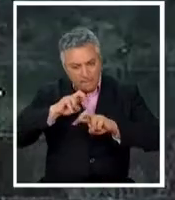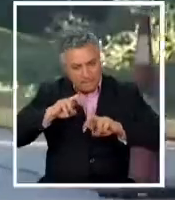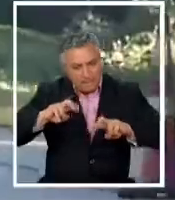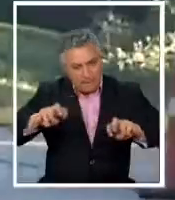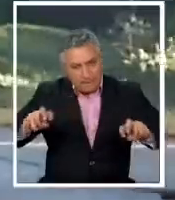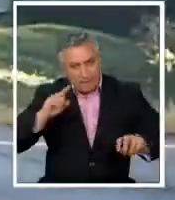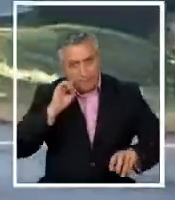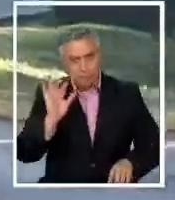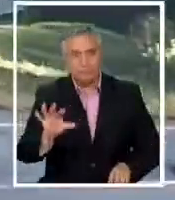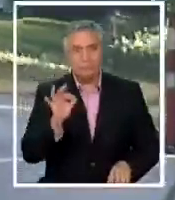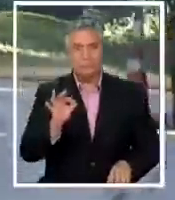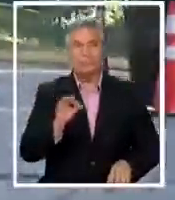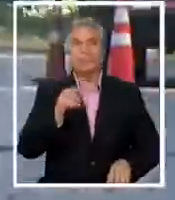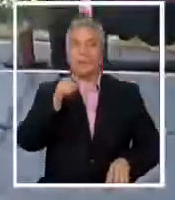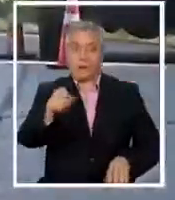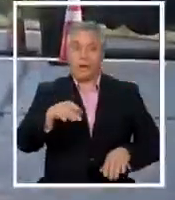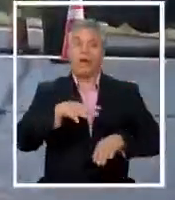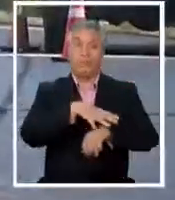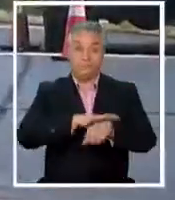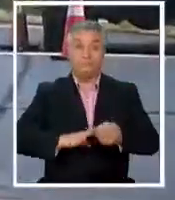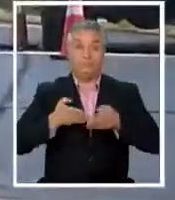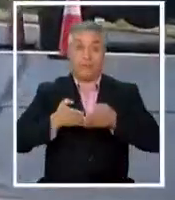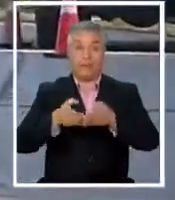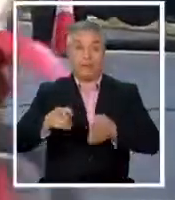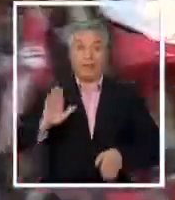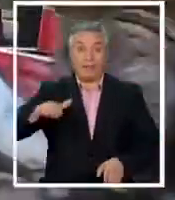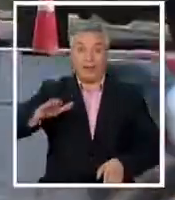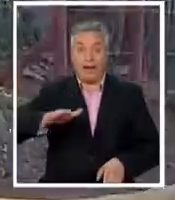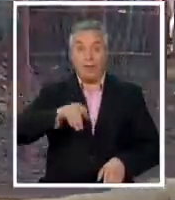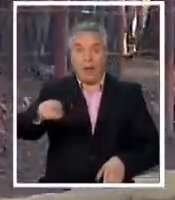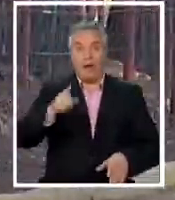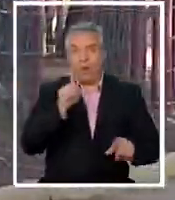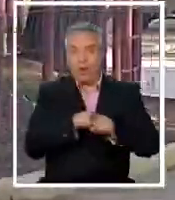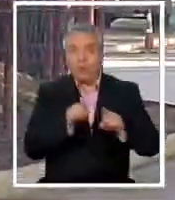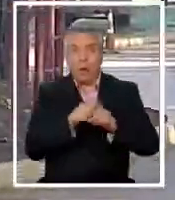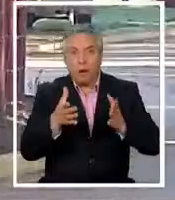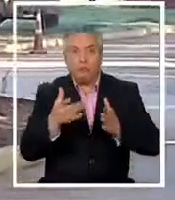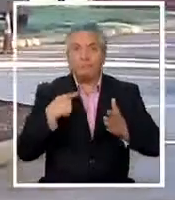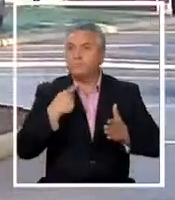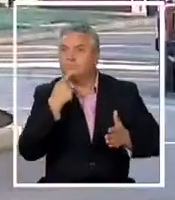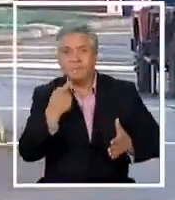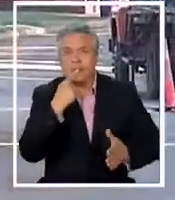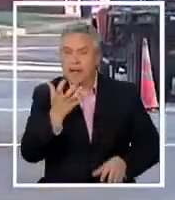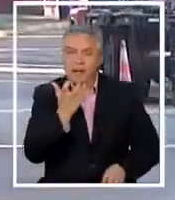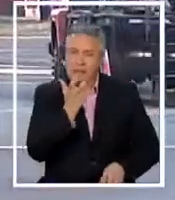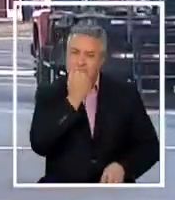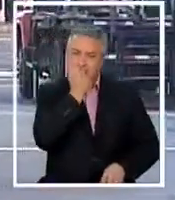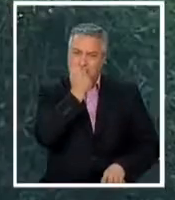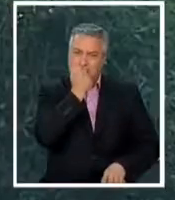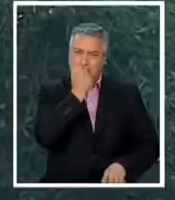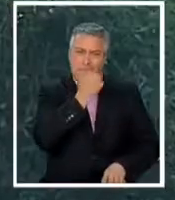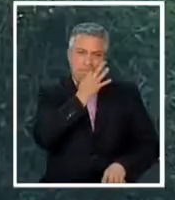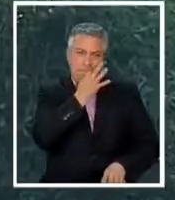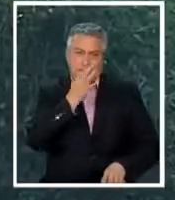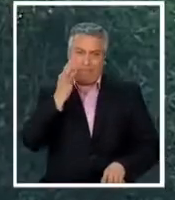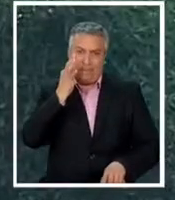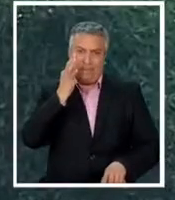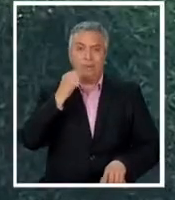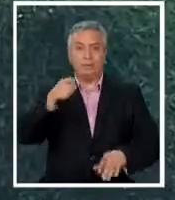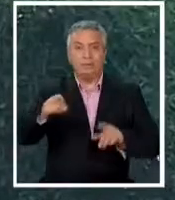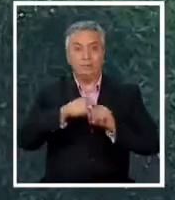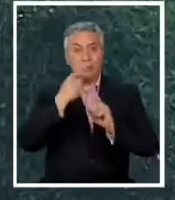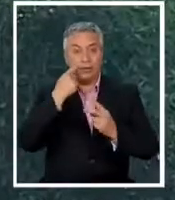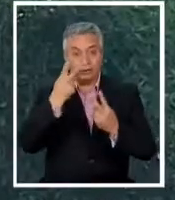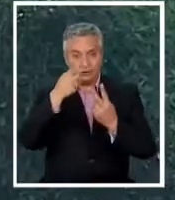expectación afuera de la base naval de Talcahuano, a la vez mucho hermetismo. El teniente Luis Videla y el cabo segundo